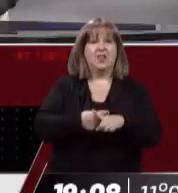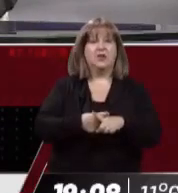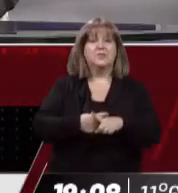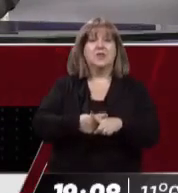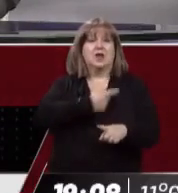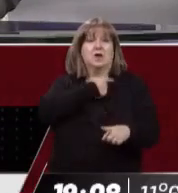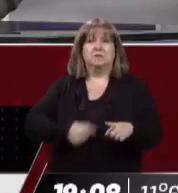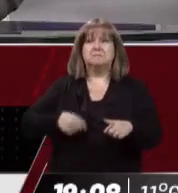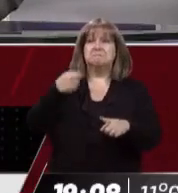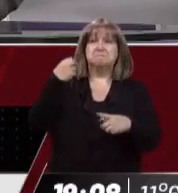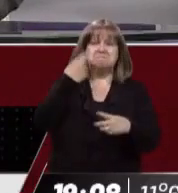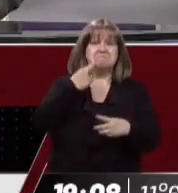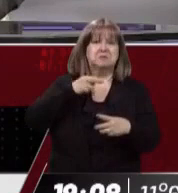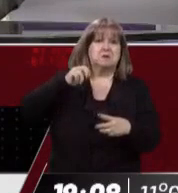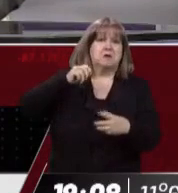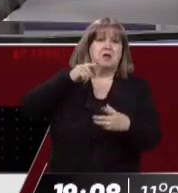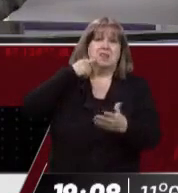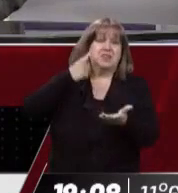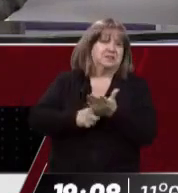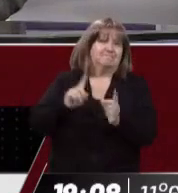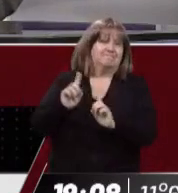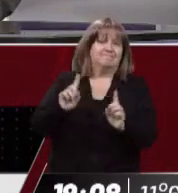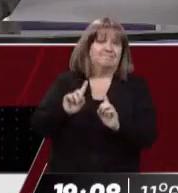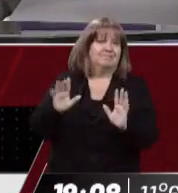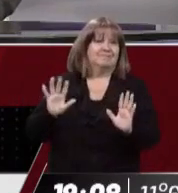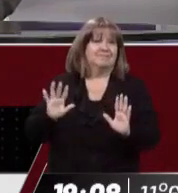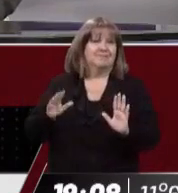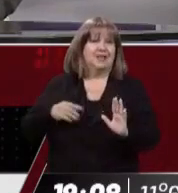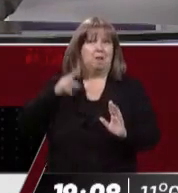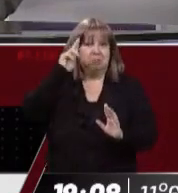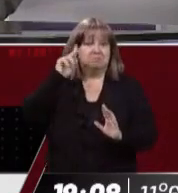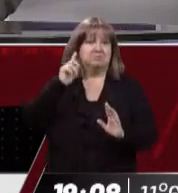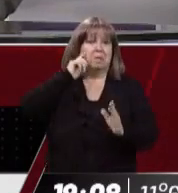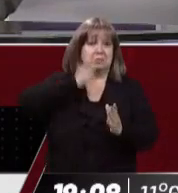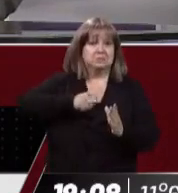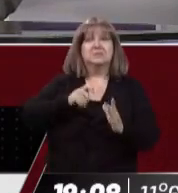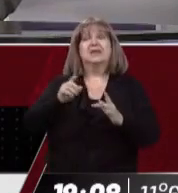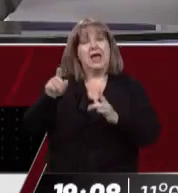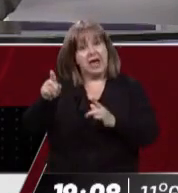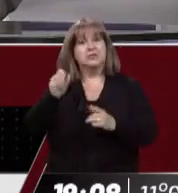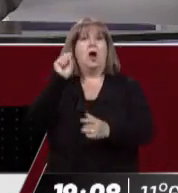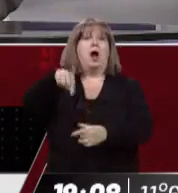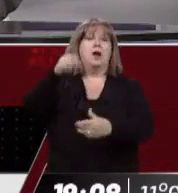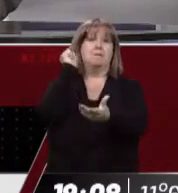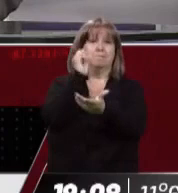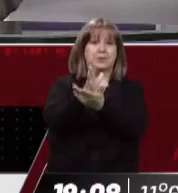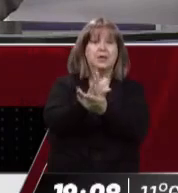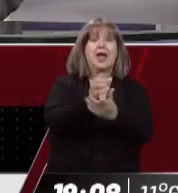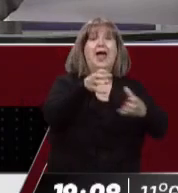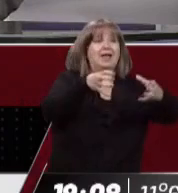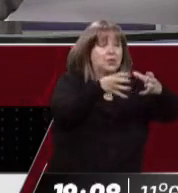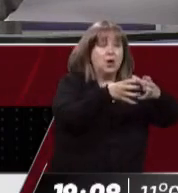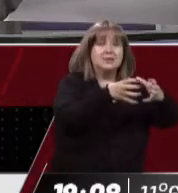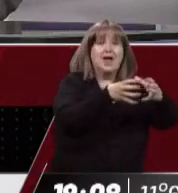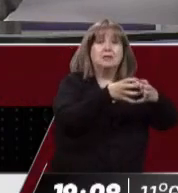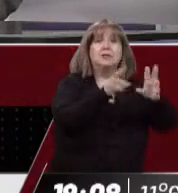Exactamente, por eso piden investigar, es una figura penal, pero es una serie de figuras penales por las cuales se le pide a la justicia federal que